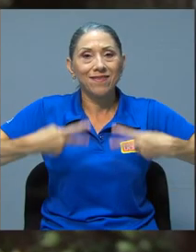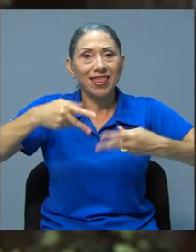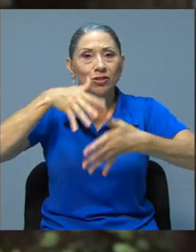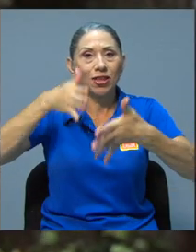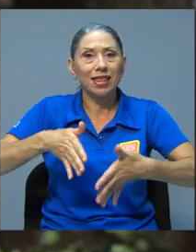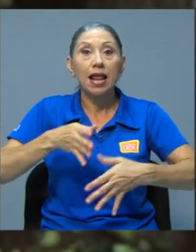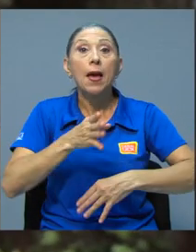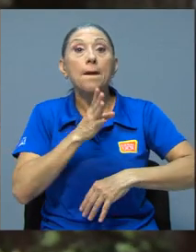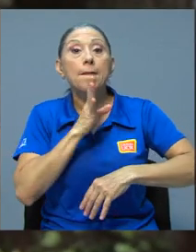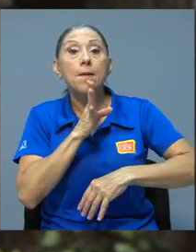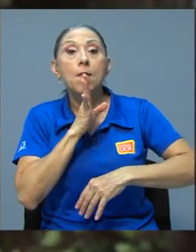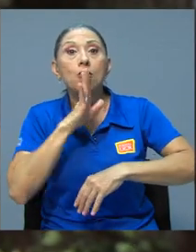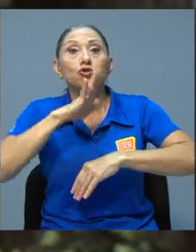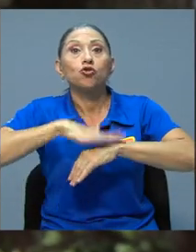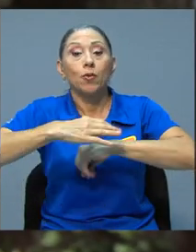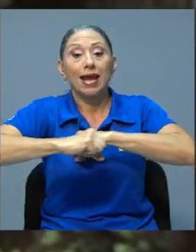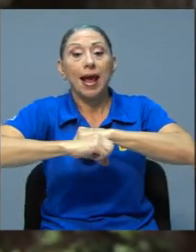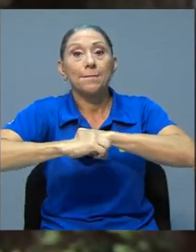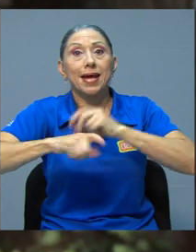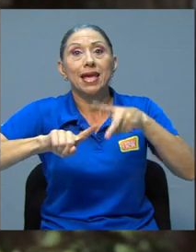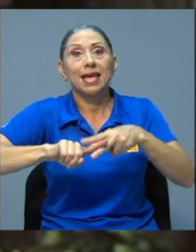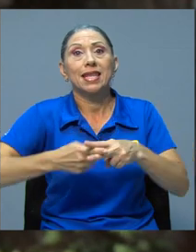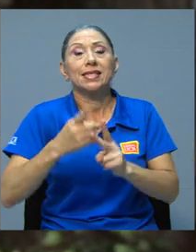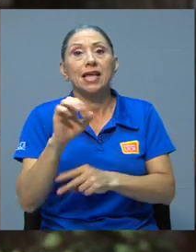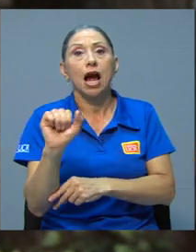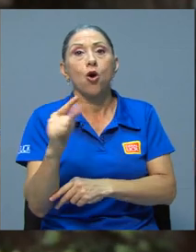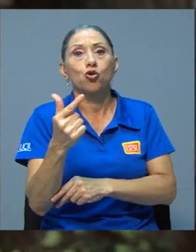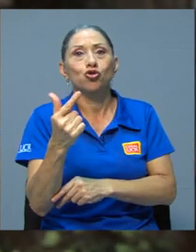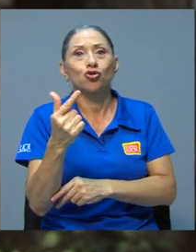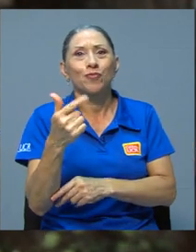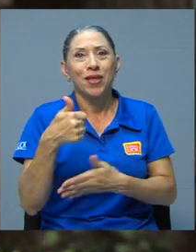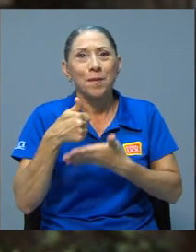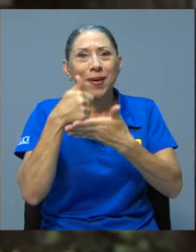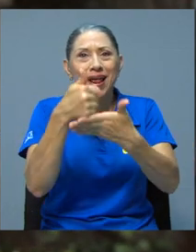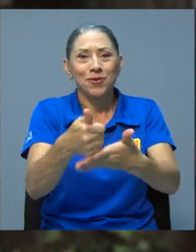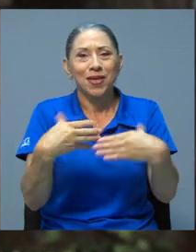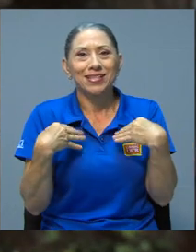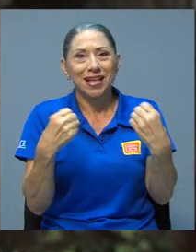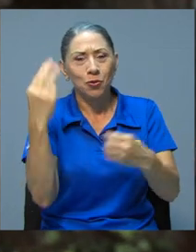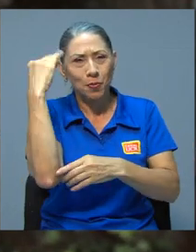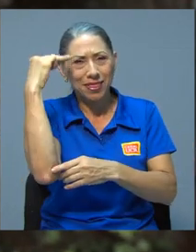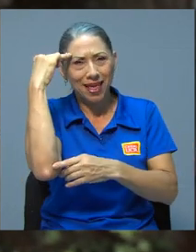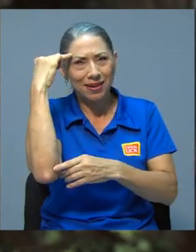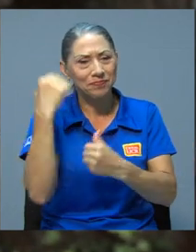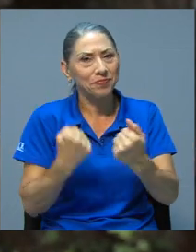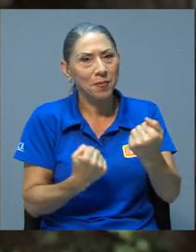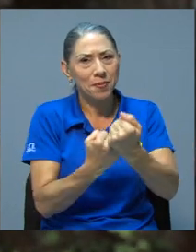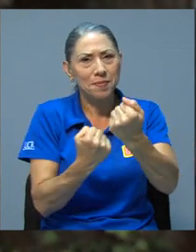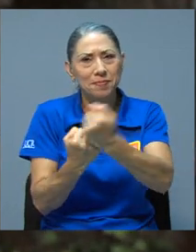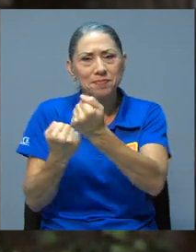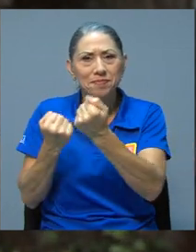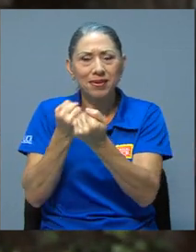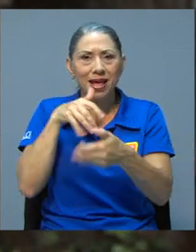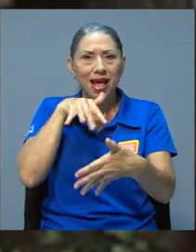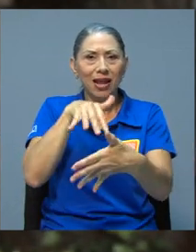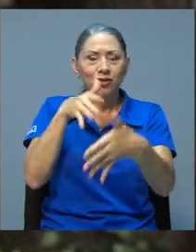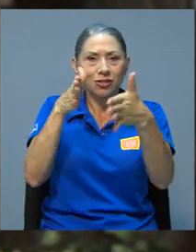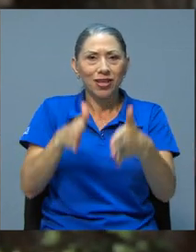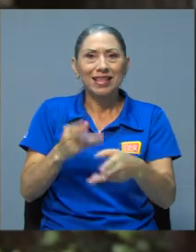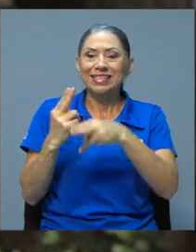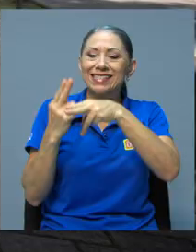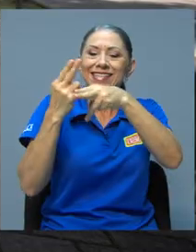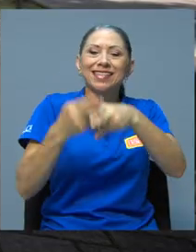un poco sobre esta campaña que inicia ahora en agosto para ayudar con la salud mental y dar un apoyo a los estudiantes en nuestra